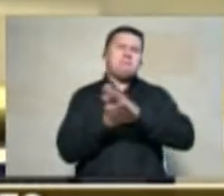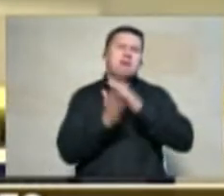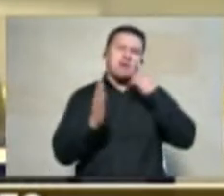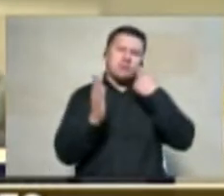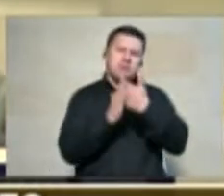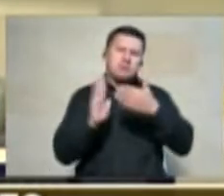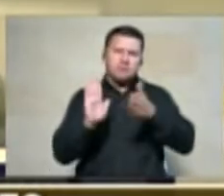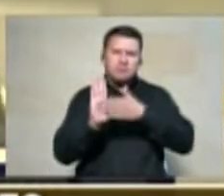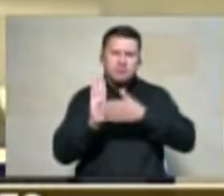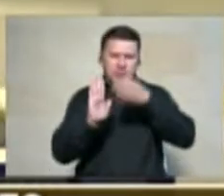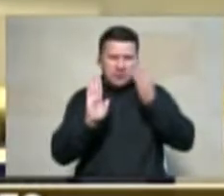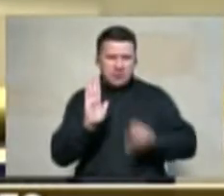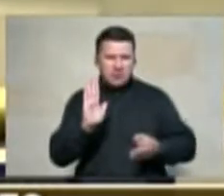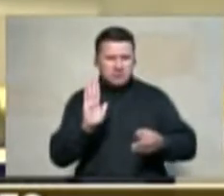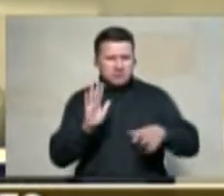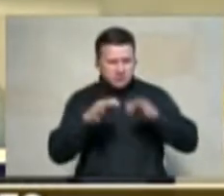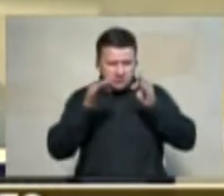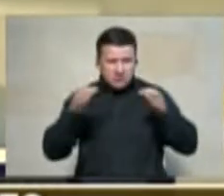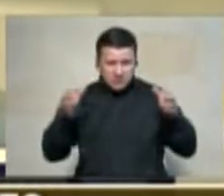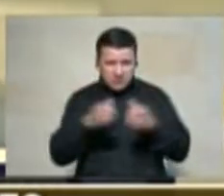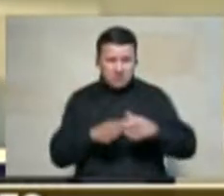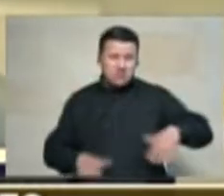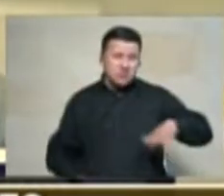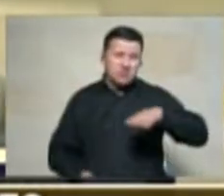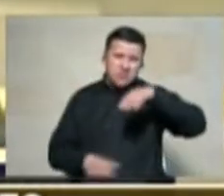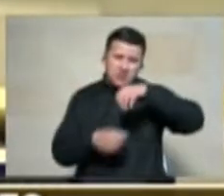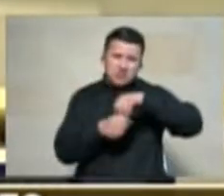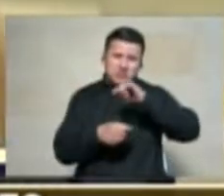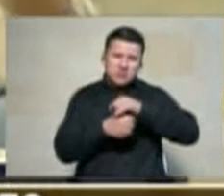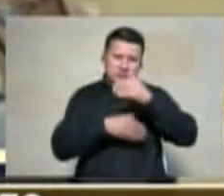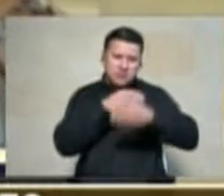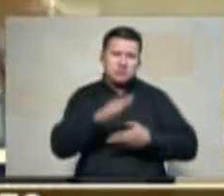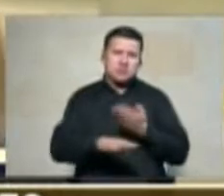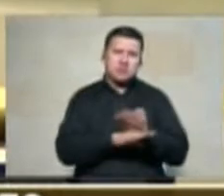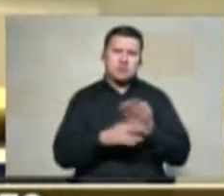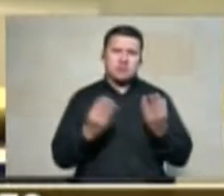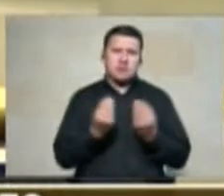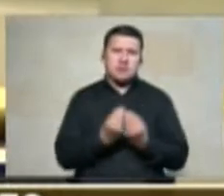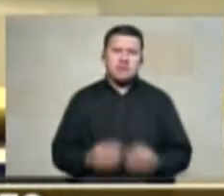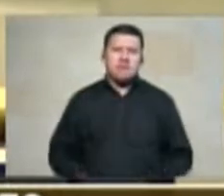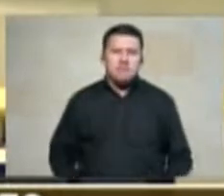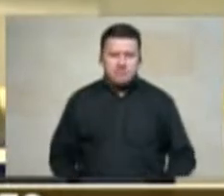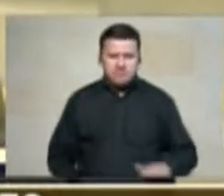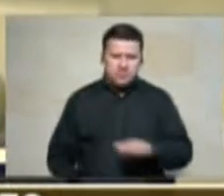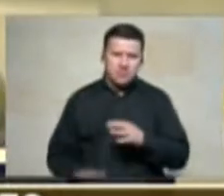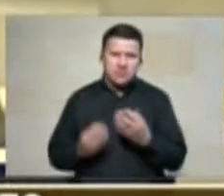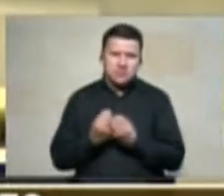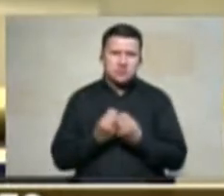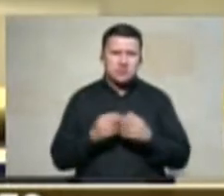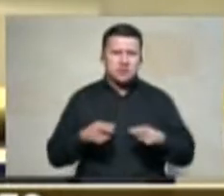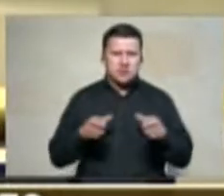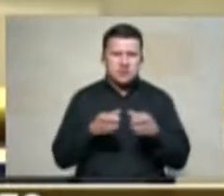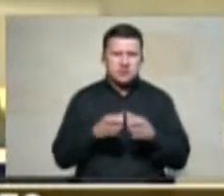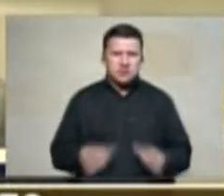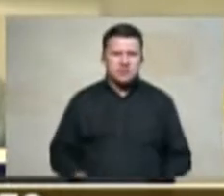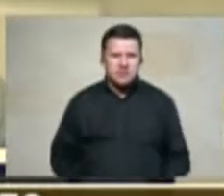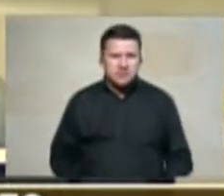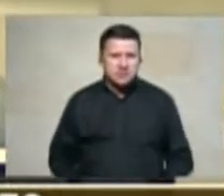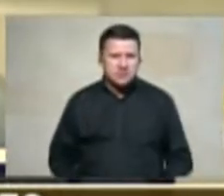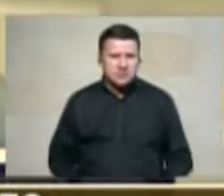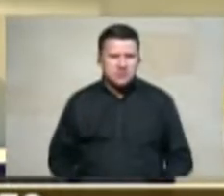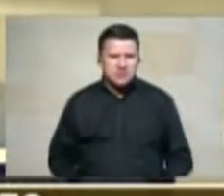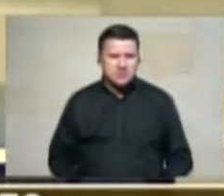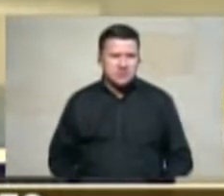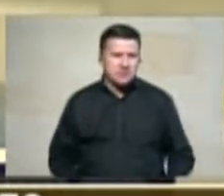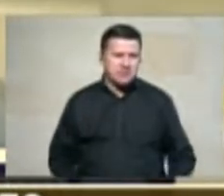afirmaciones y para todos los propósitos que se dice tener en este país pasa necesariamente por revisar la ley de